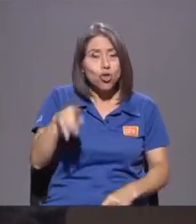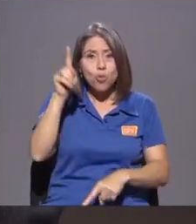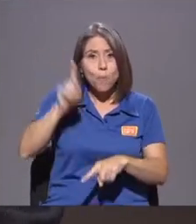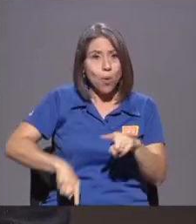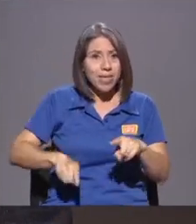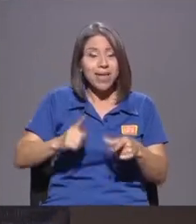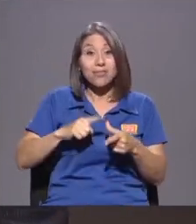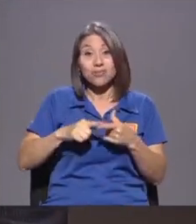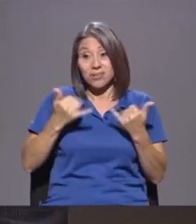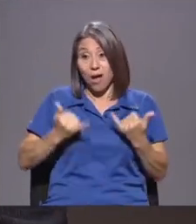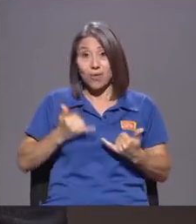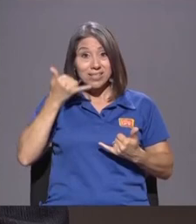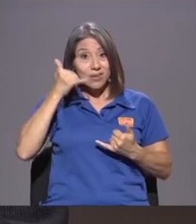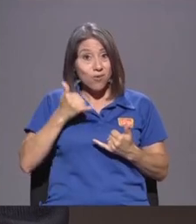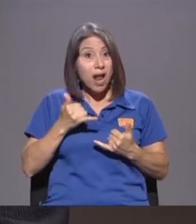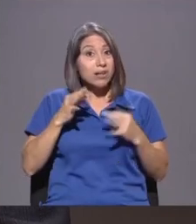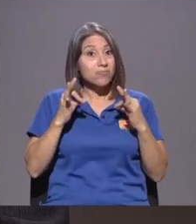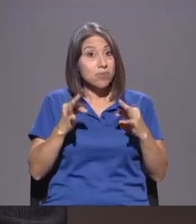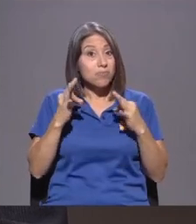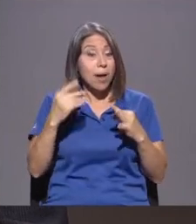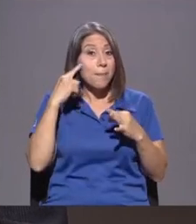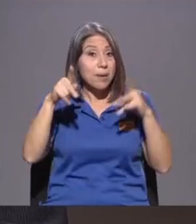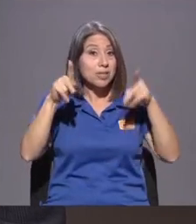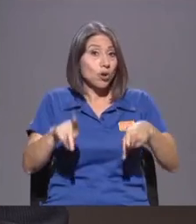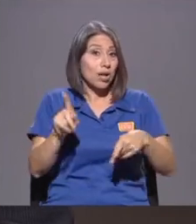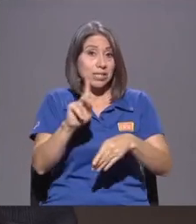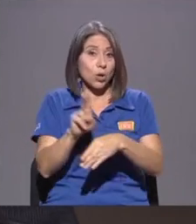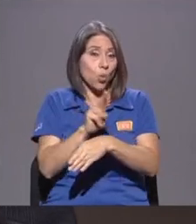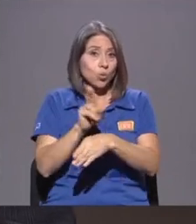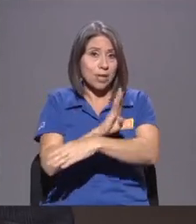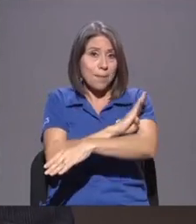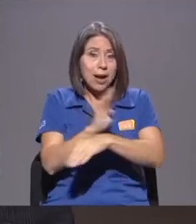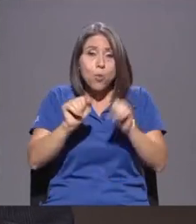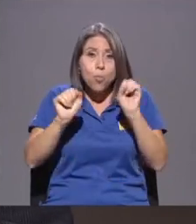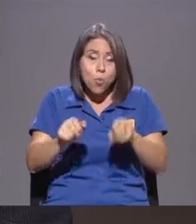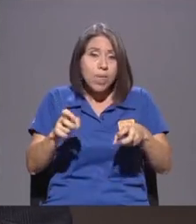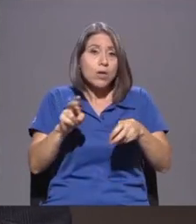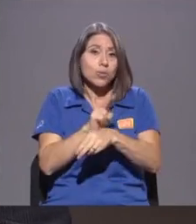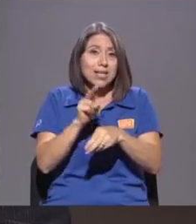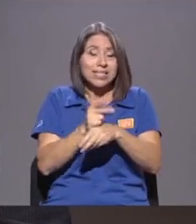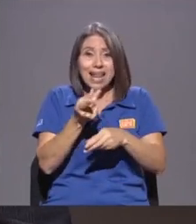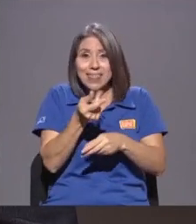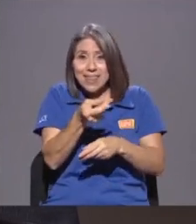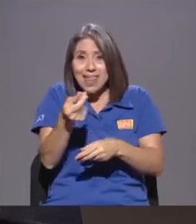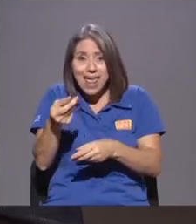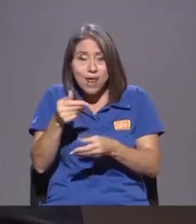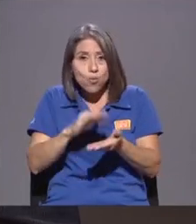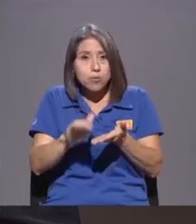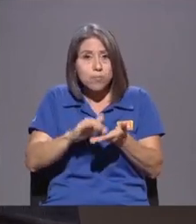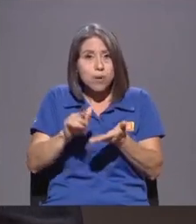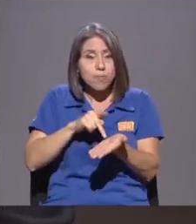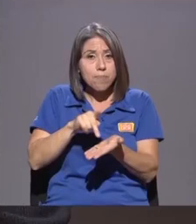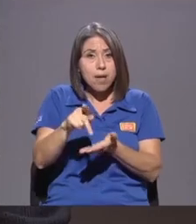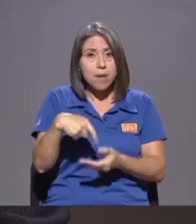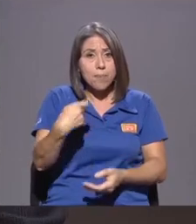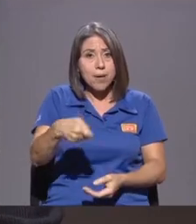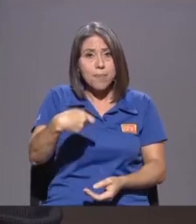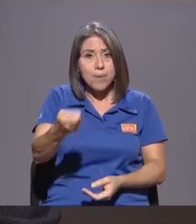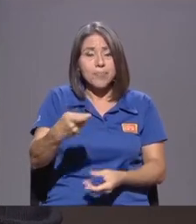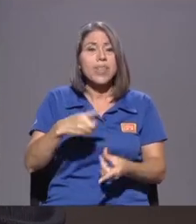Entonces Se Plantean Estas Objeciones A Donde Estamos